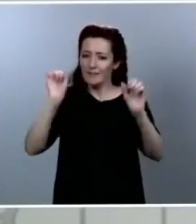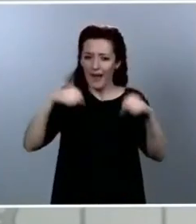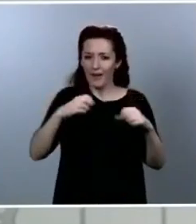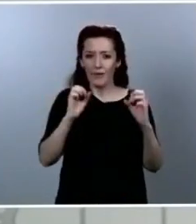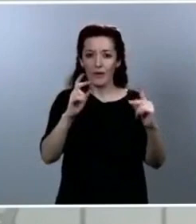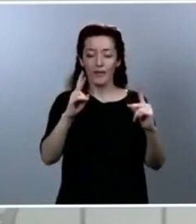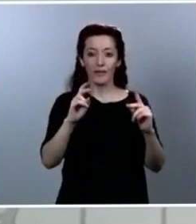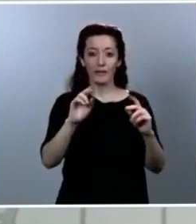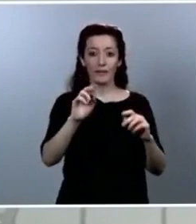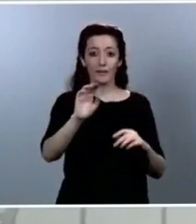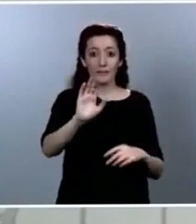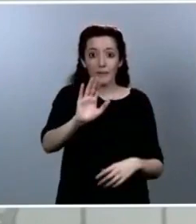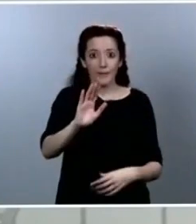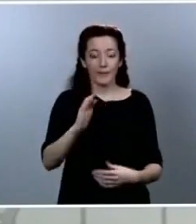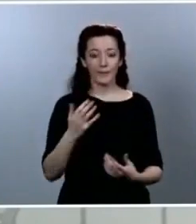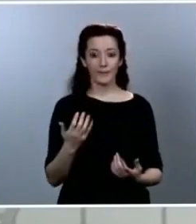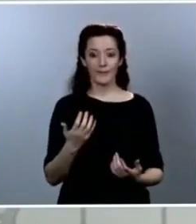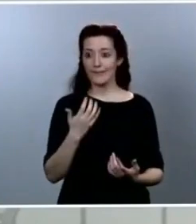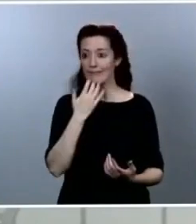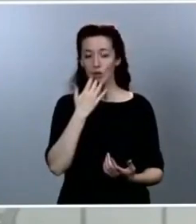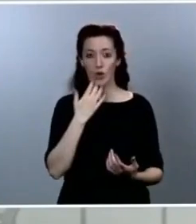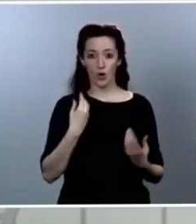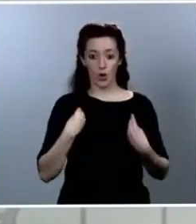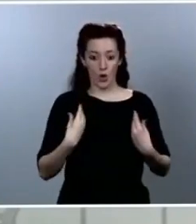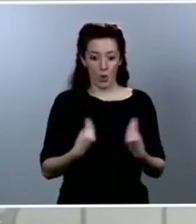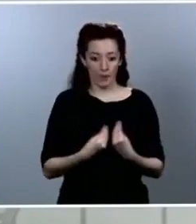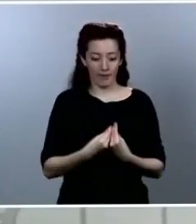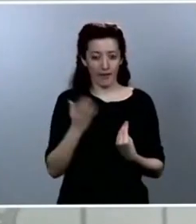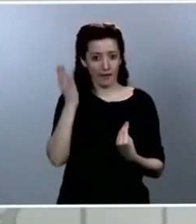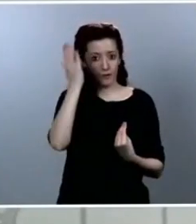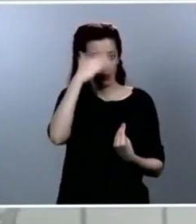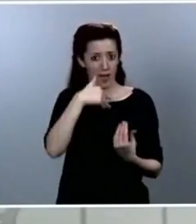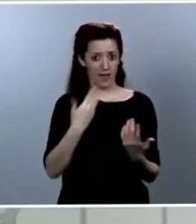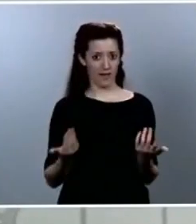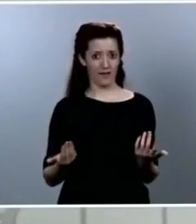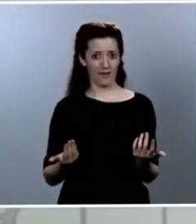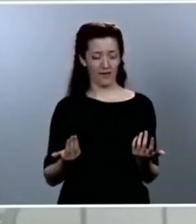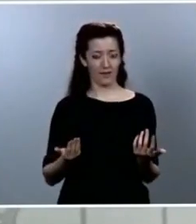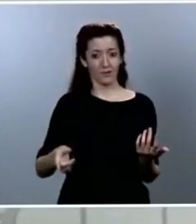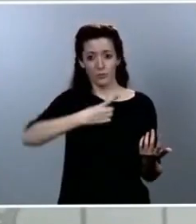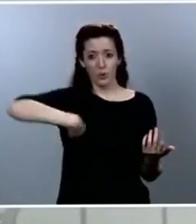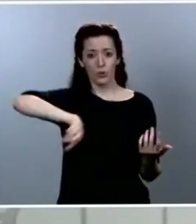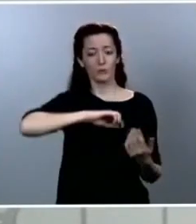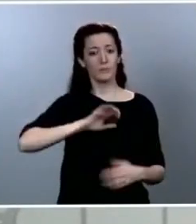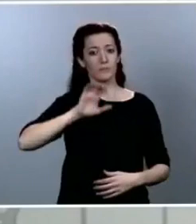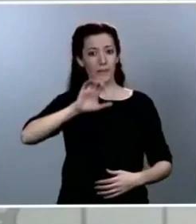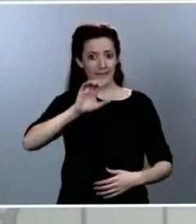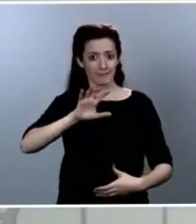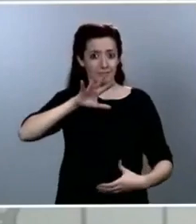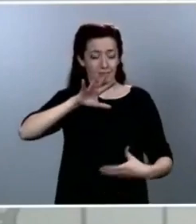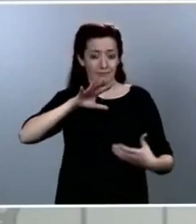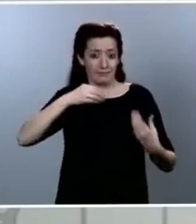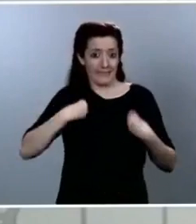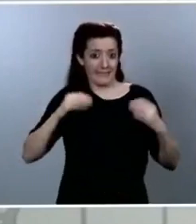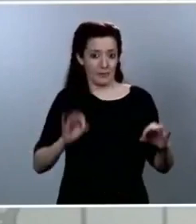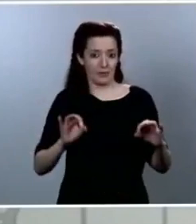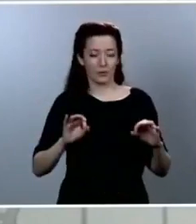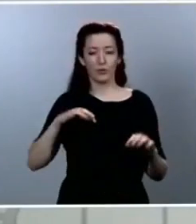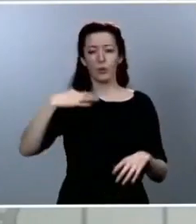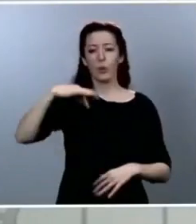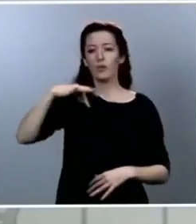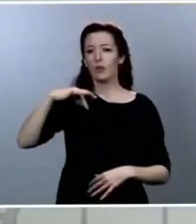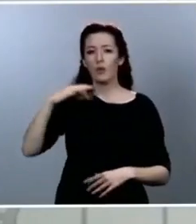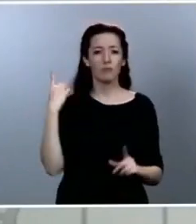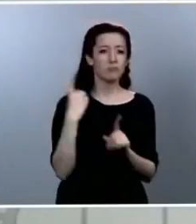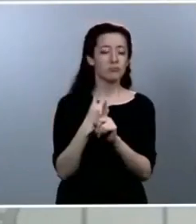podríamos llamarnos compatriotas? El único enemigo es el virus y sus aliados son el odio, los bulos, la división.